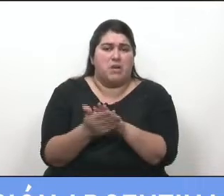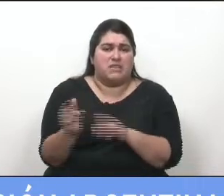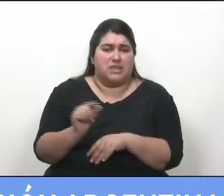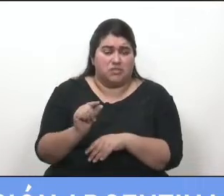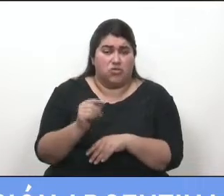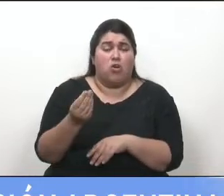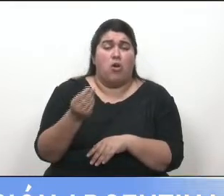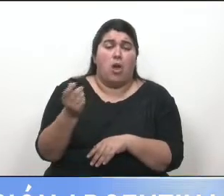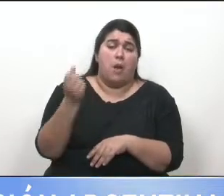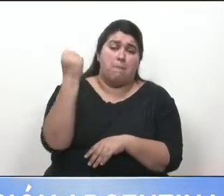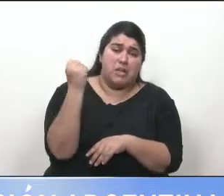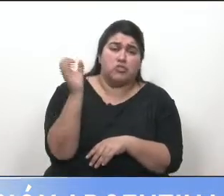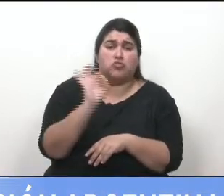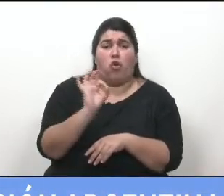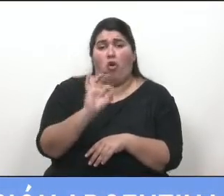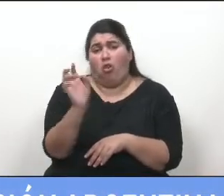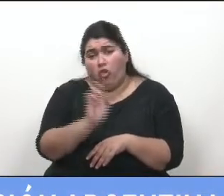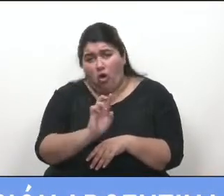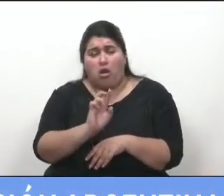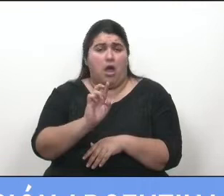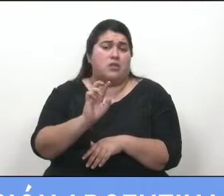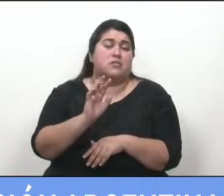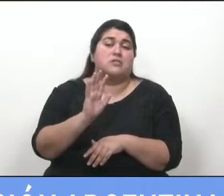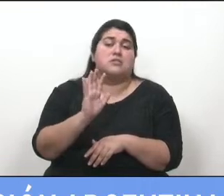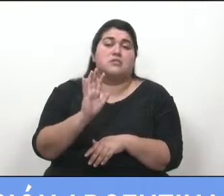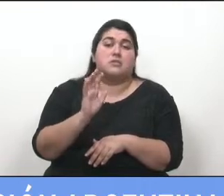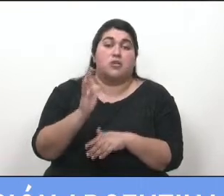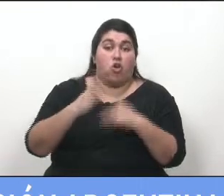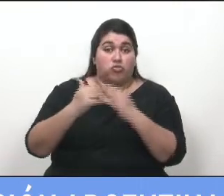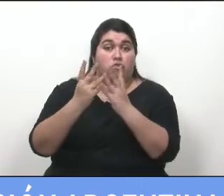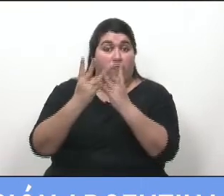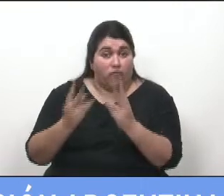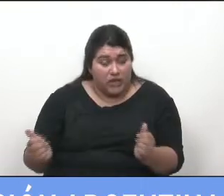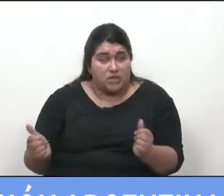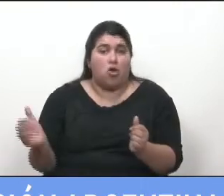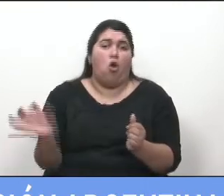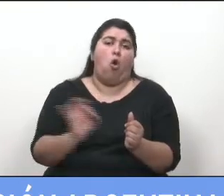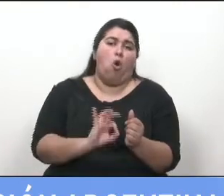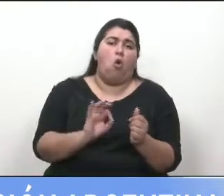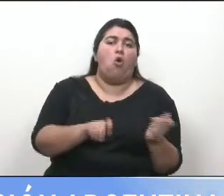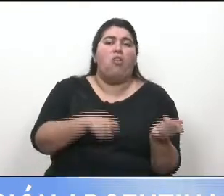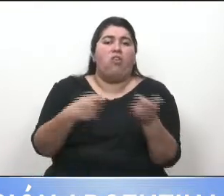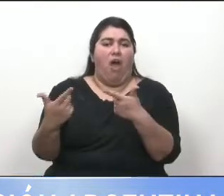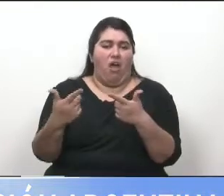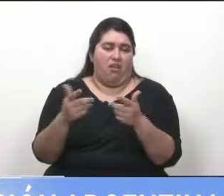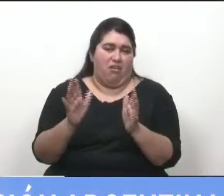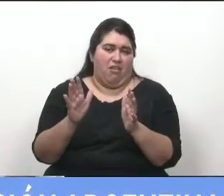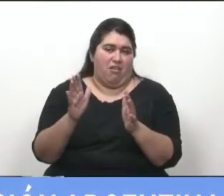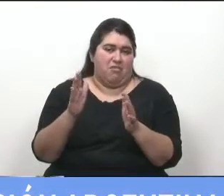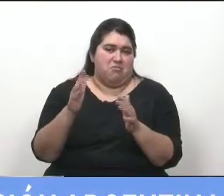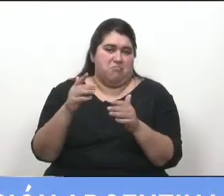pesos o en moneda extranjera finalice la obra o se le adjudique una unidad lo que ocurra primero.